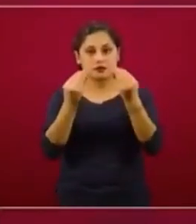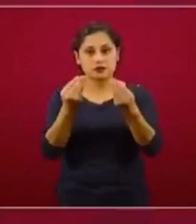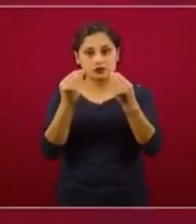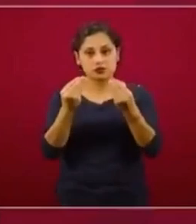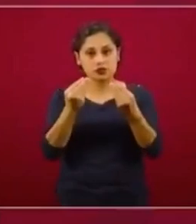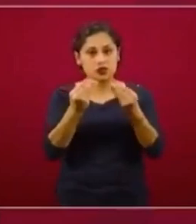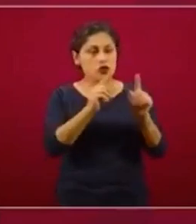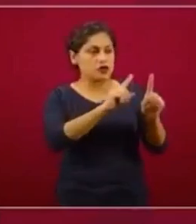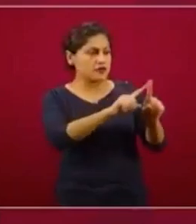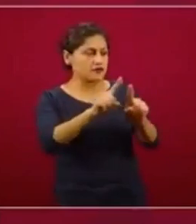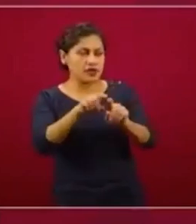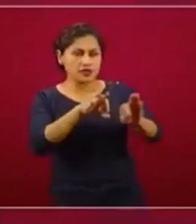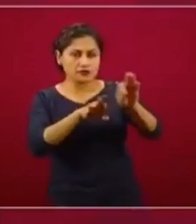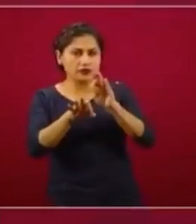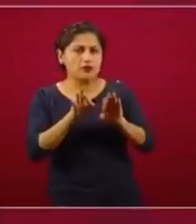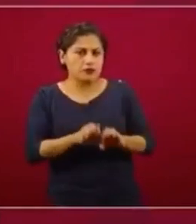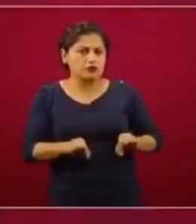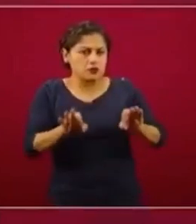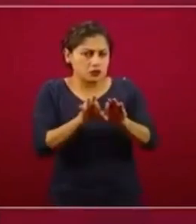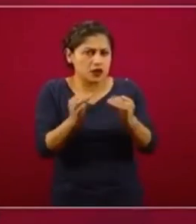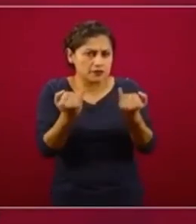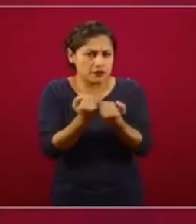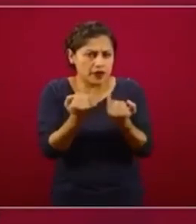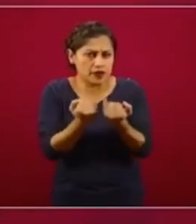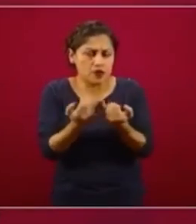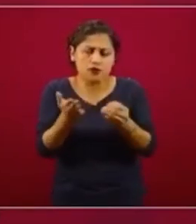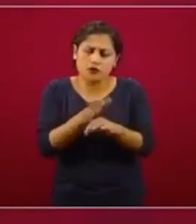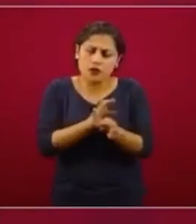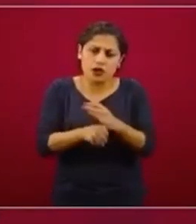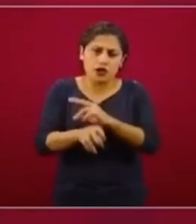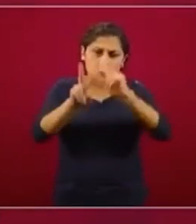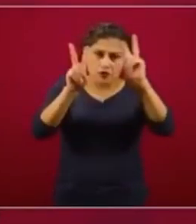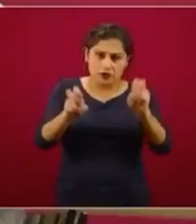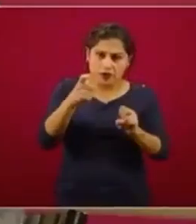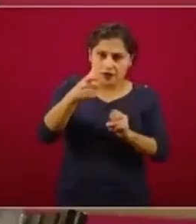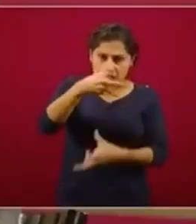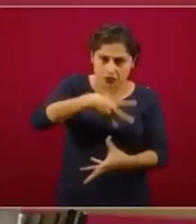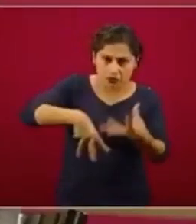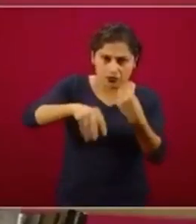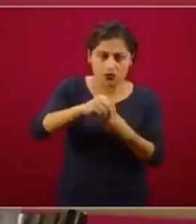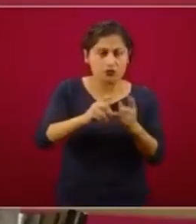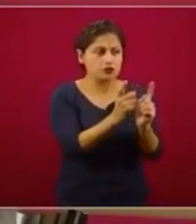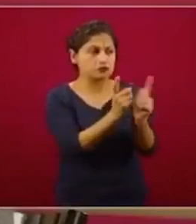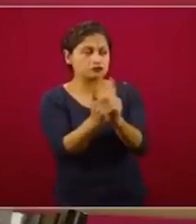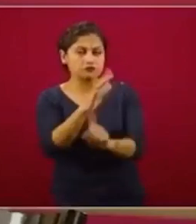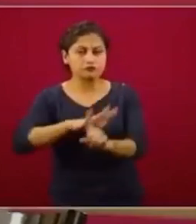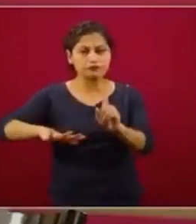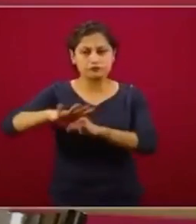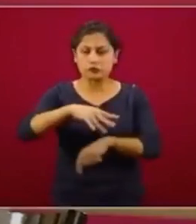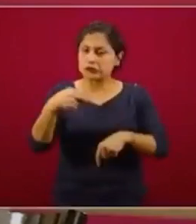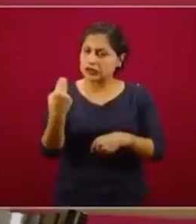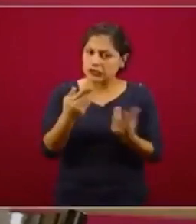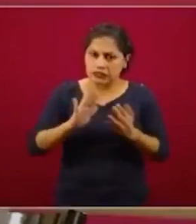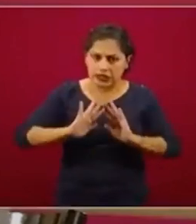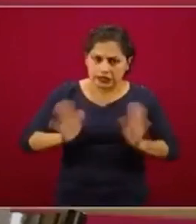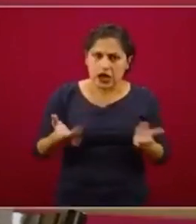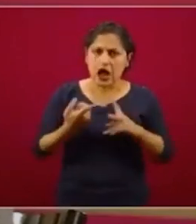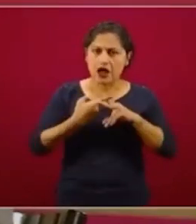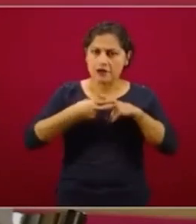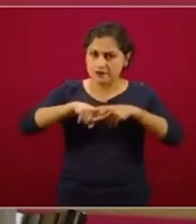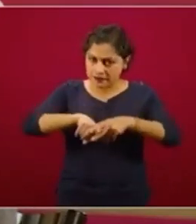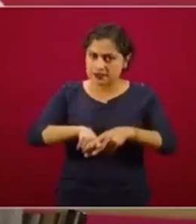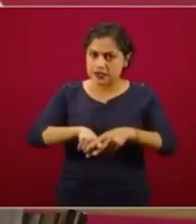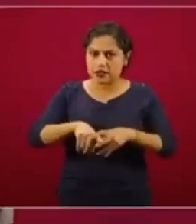todo lo demás, que aquí hemos comentado extensamente, la vida económica y social, que en un momento dado se reactiven todo.